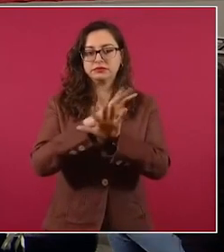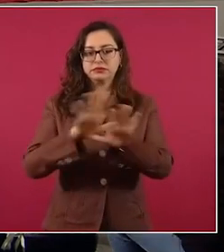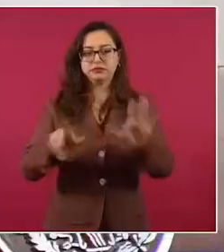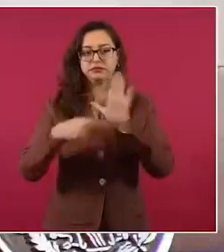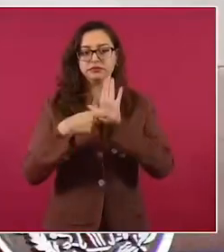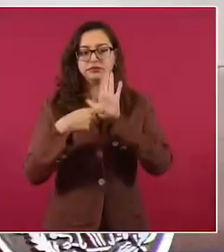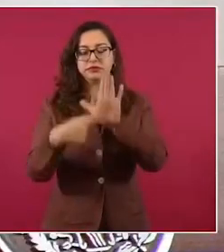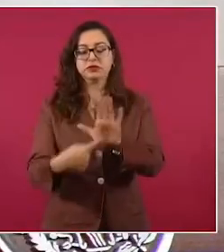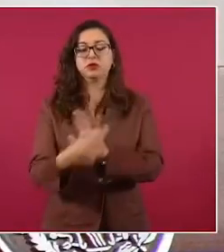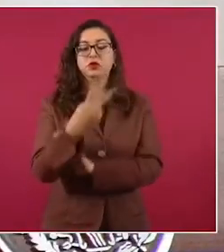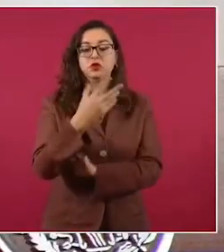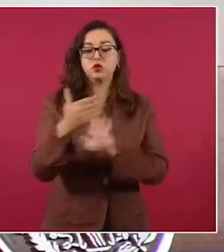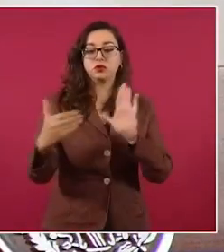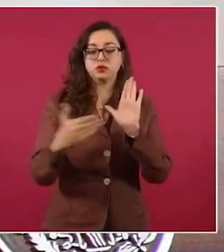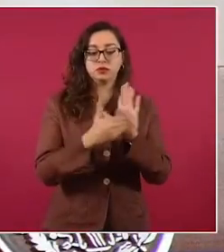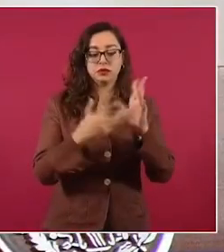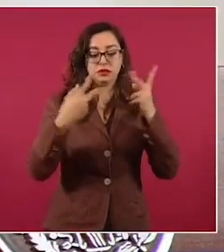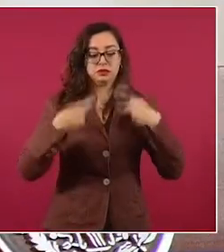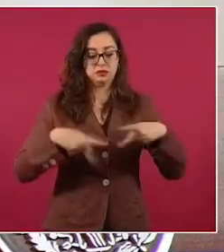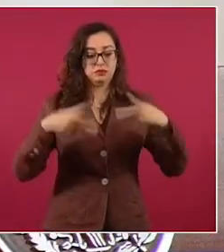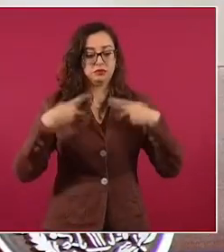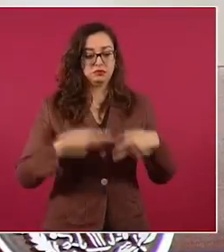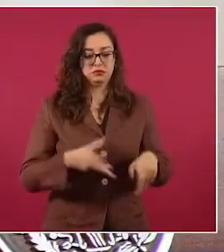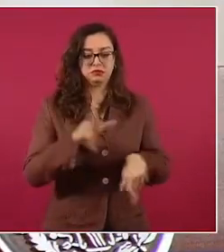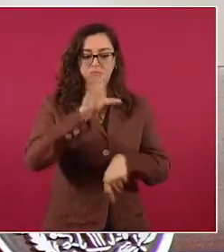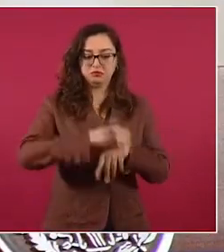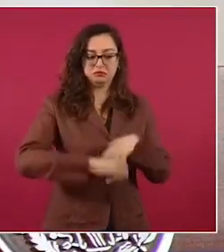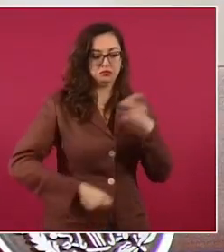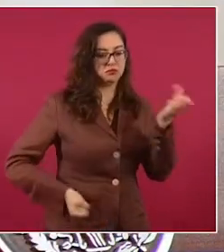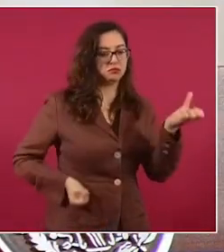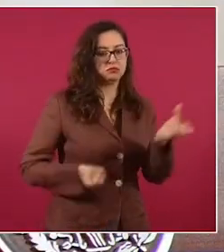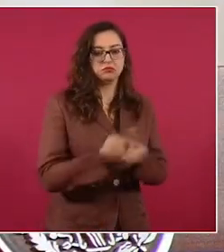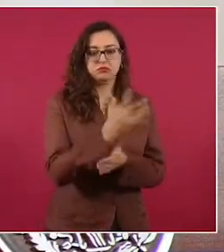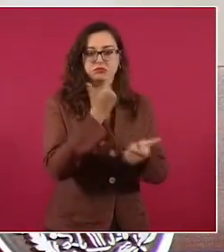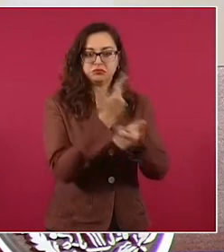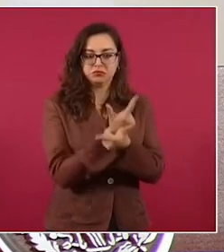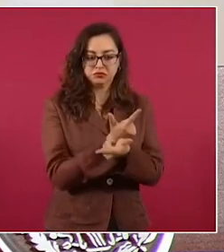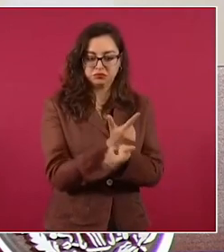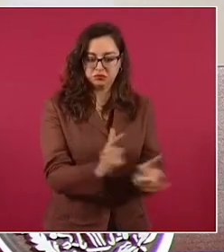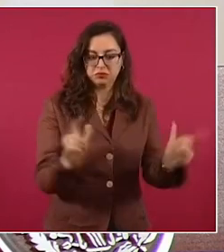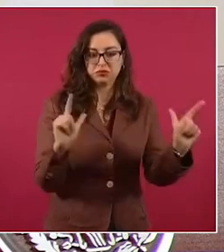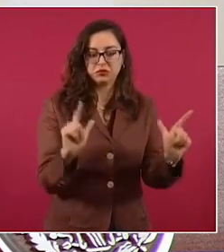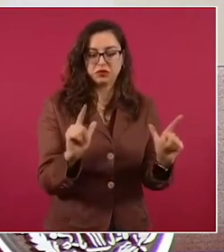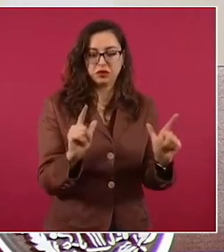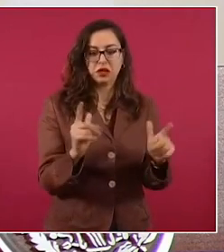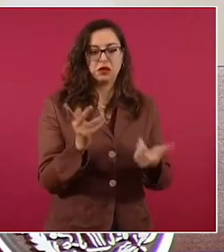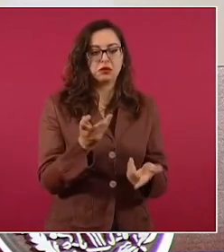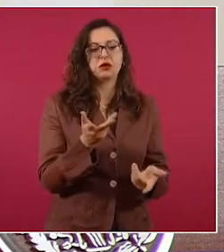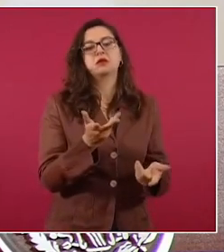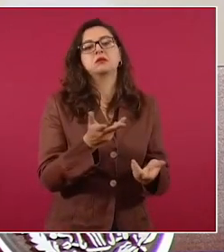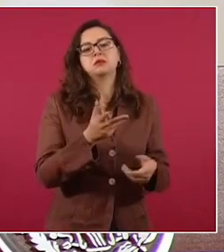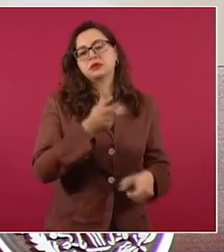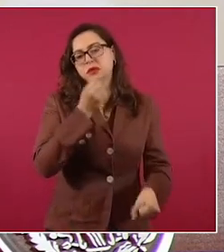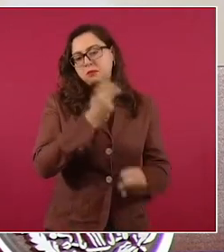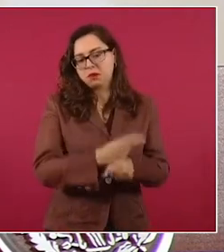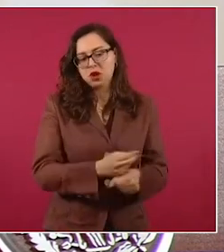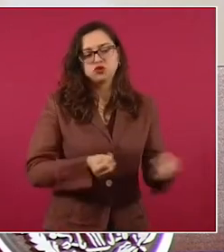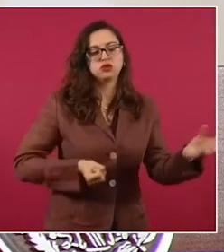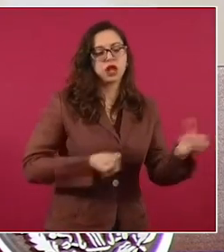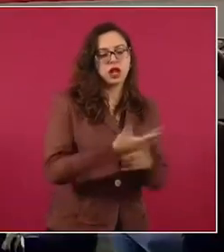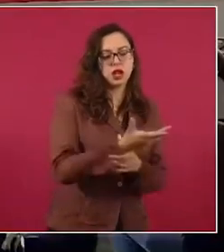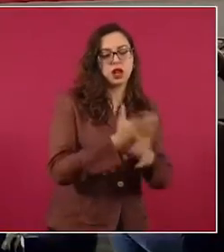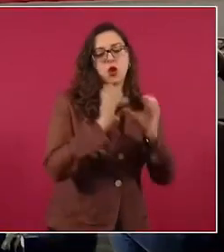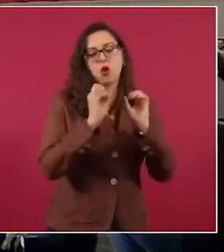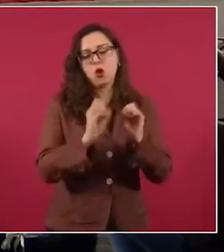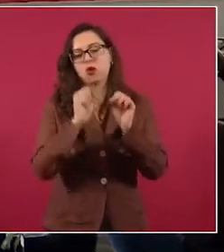personas obtuvieron su libertad mediante preliberaciones y amnistías, nos es